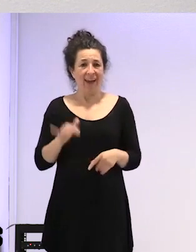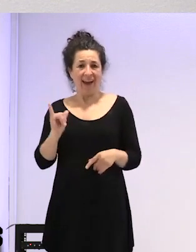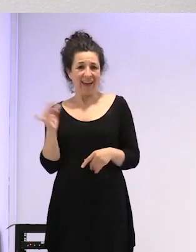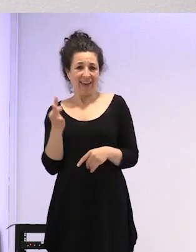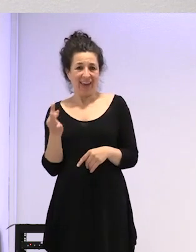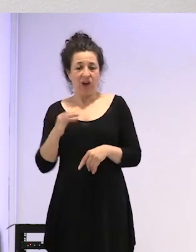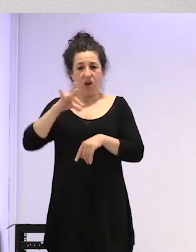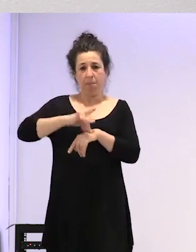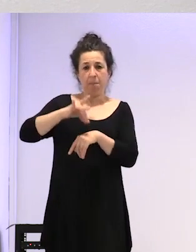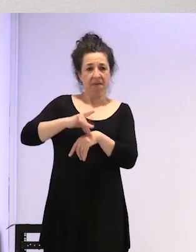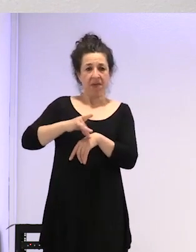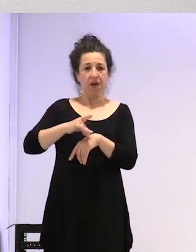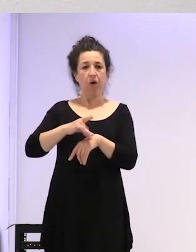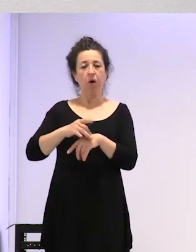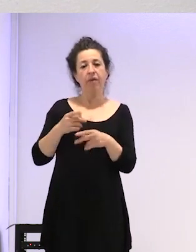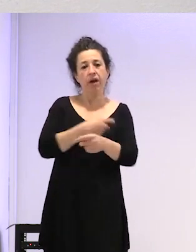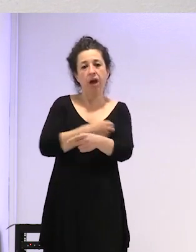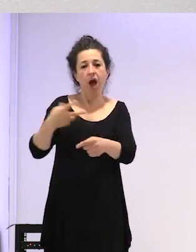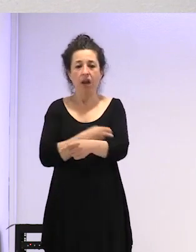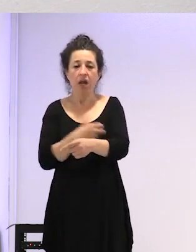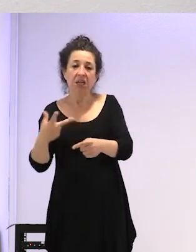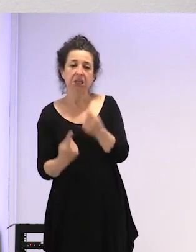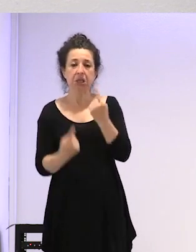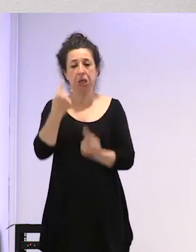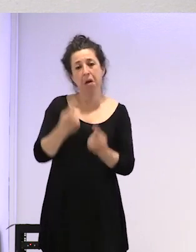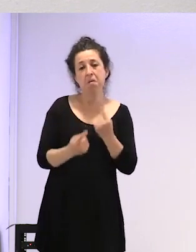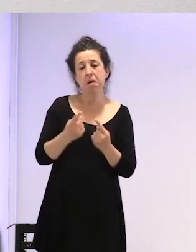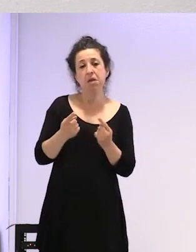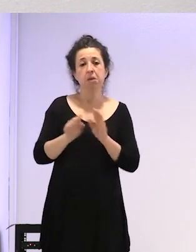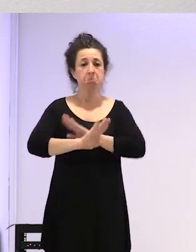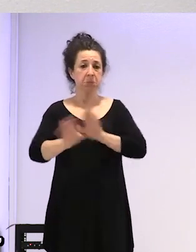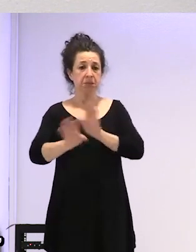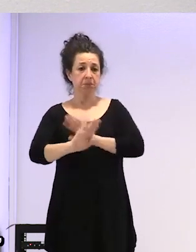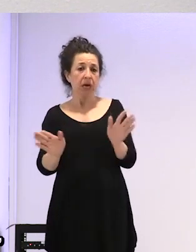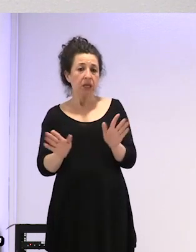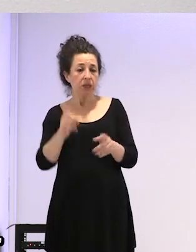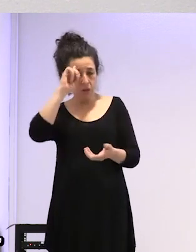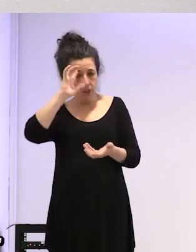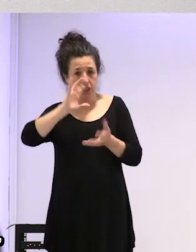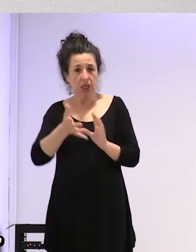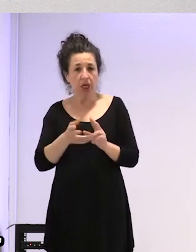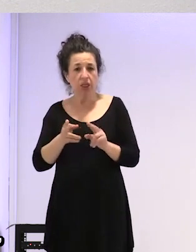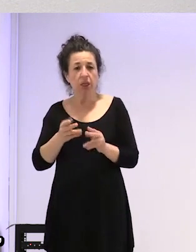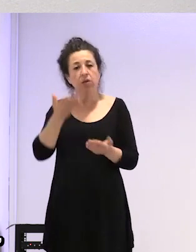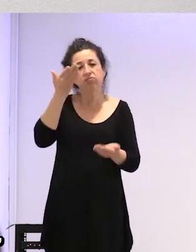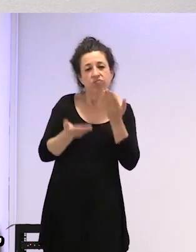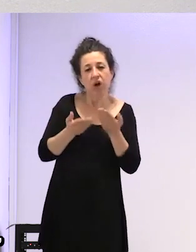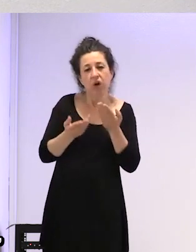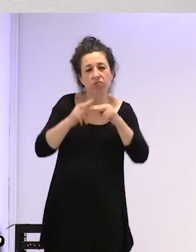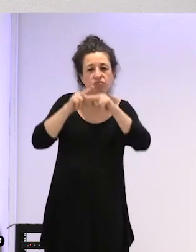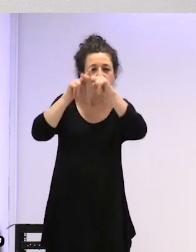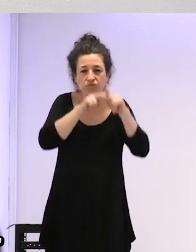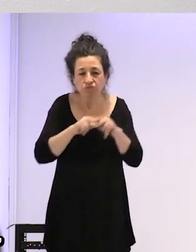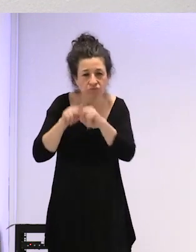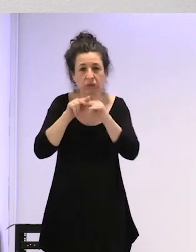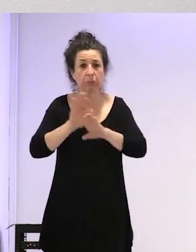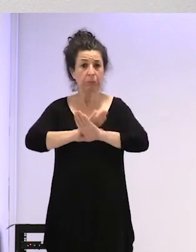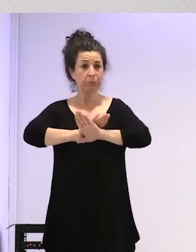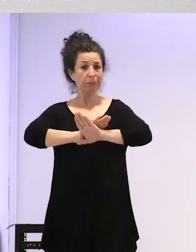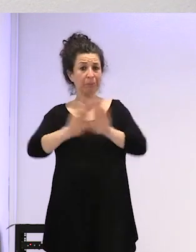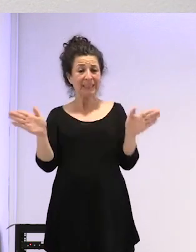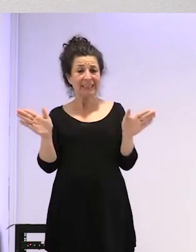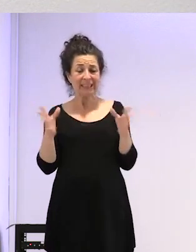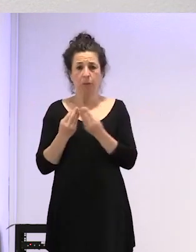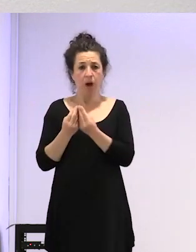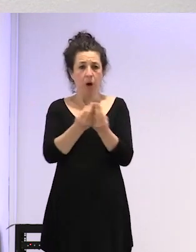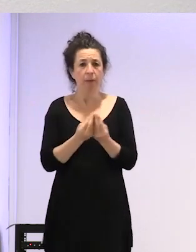que hace una serie de malíquidas de vez en cuando y ya está un psiquiatra que te valora y te evalúa y no hay más es decir